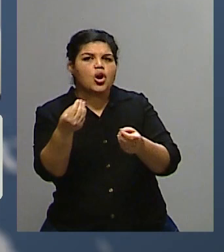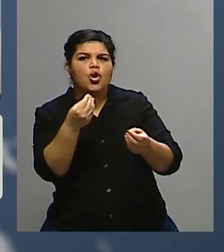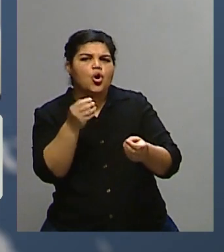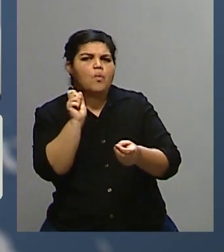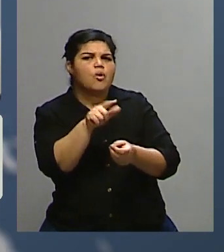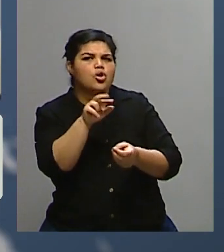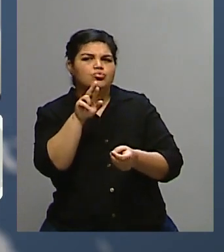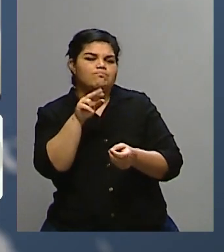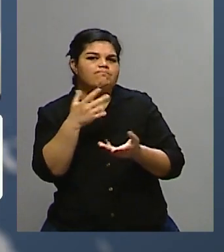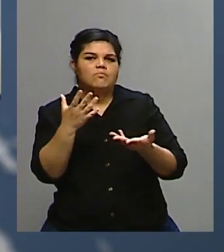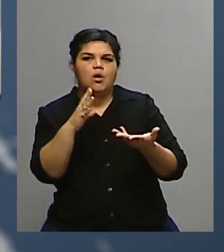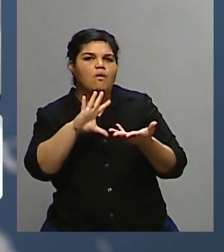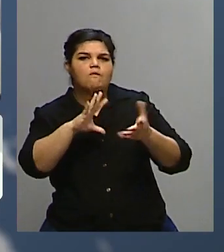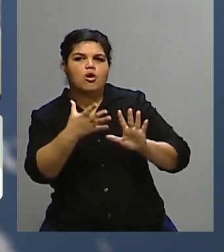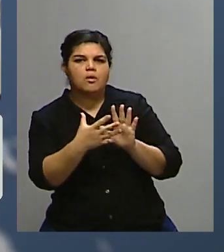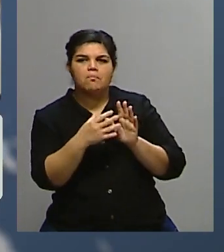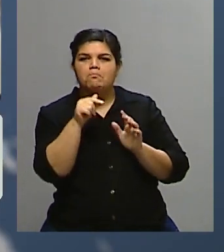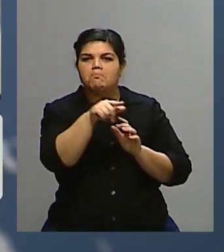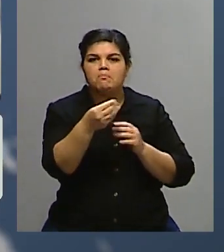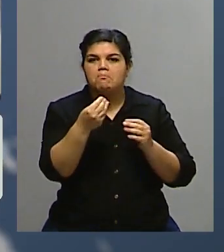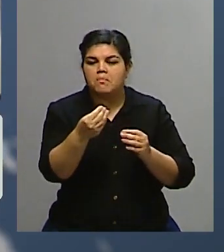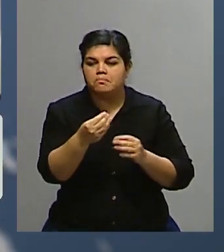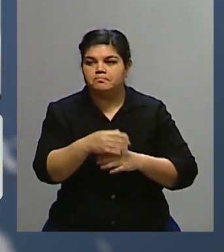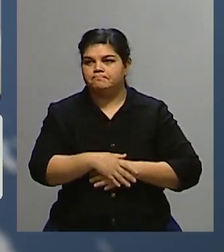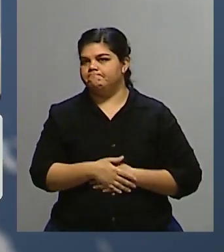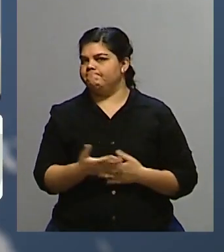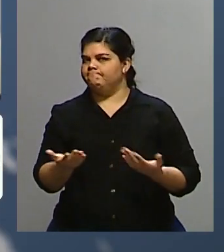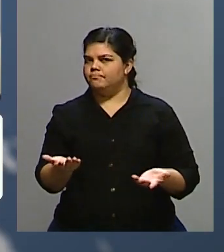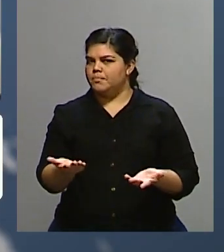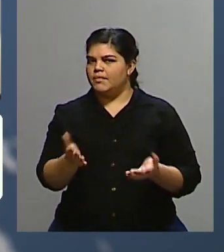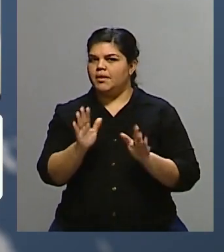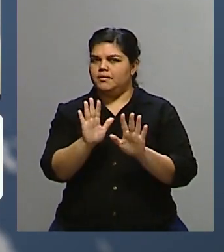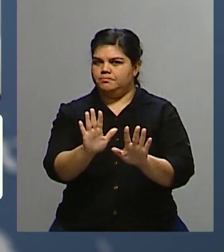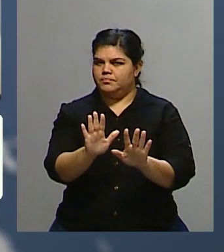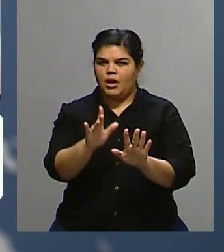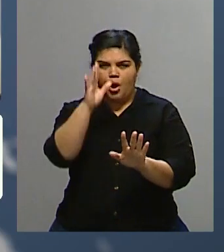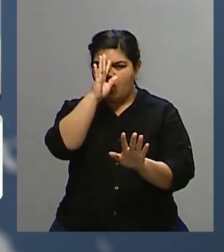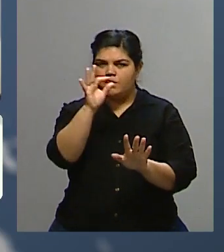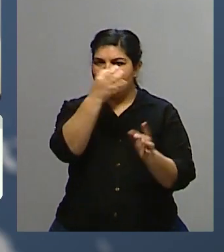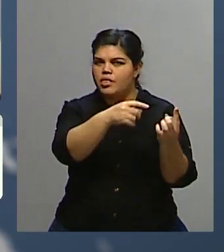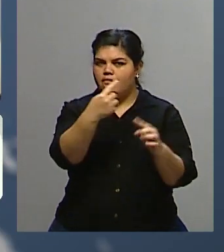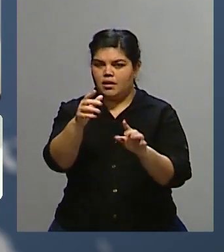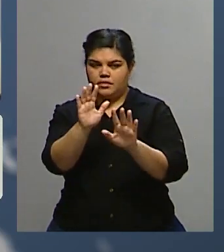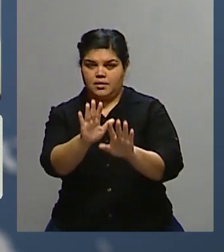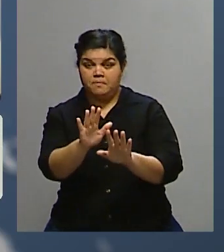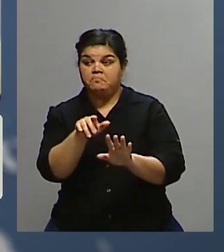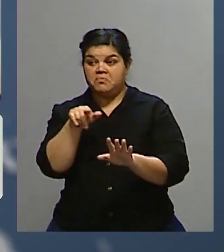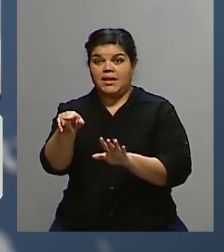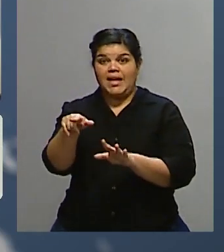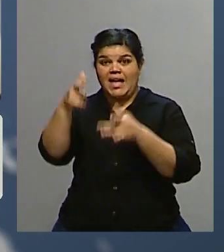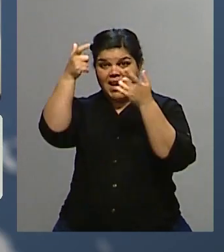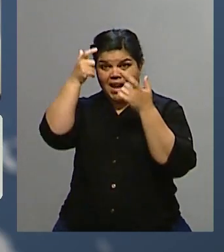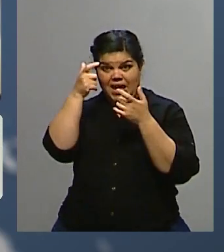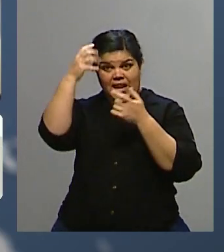Te diría que por un lado eso está por verse. También te diría que es relativo esto de que no se criticaba a la reina. Cuando en el año